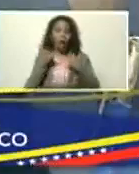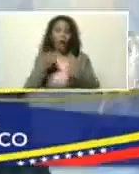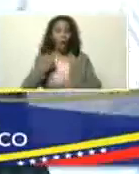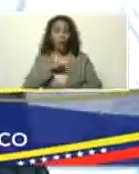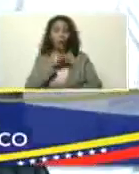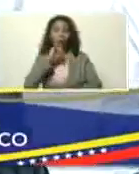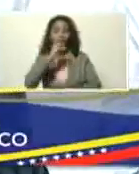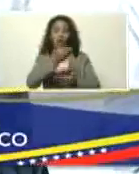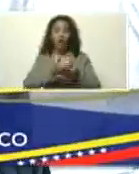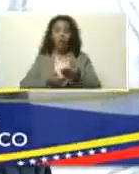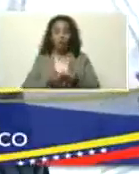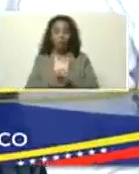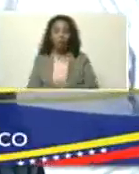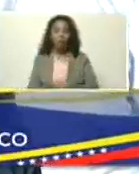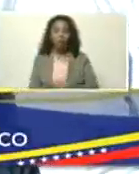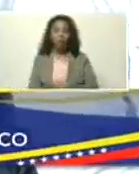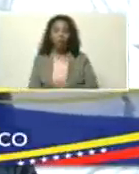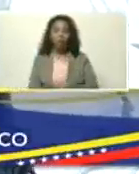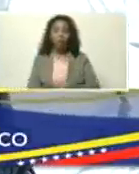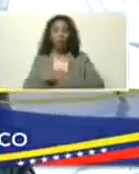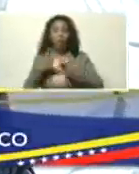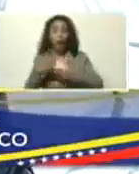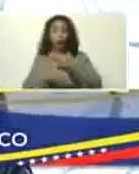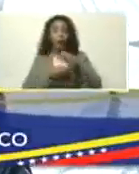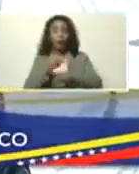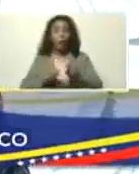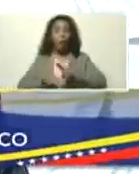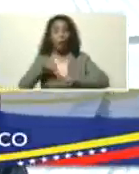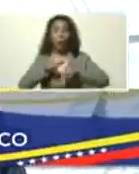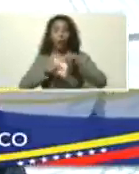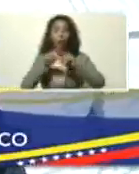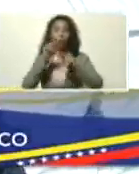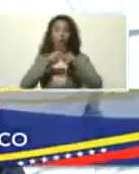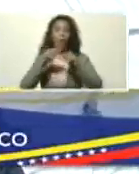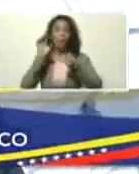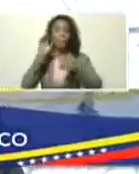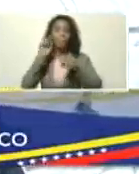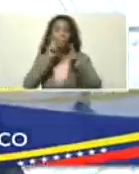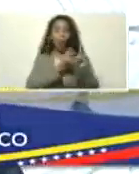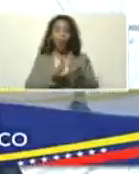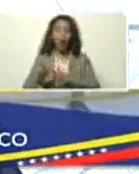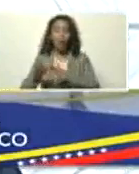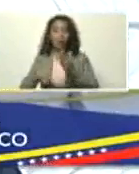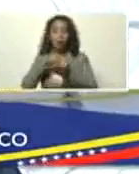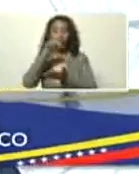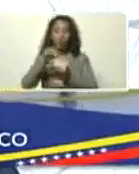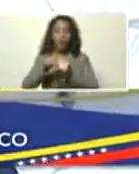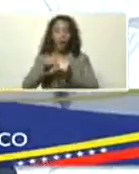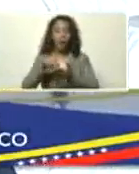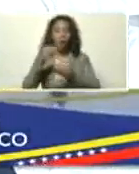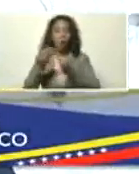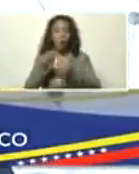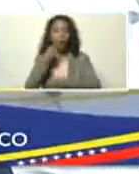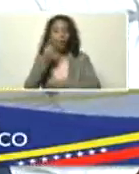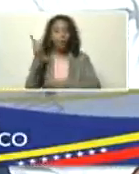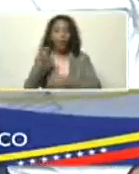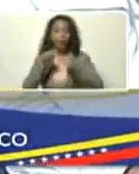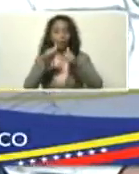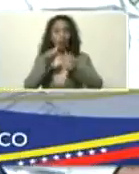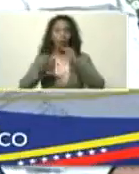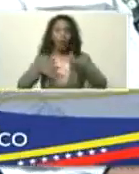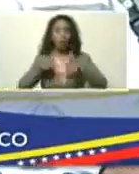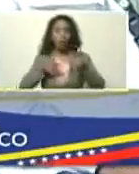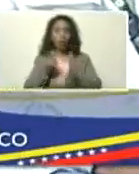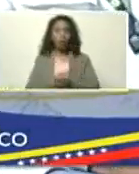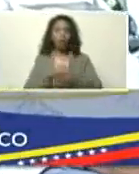informe, en determinar, y construir un plan, un programa nacional, de mitigación, como bien señaló usted, al inicio de la actividad,